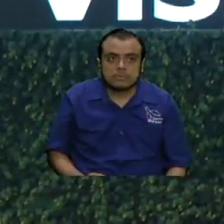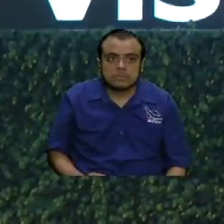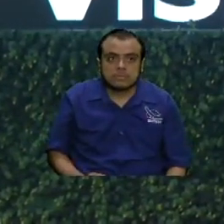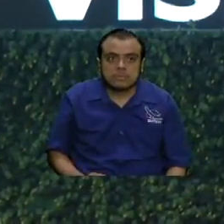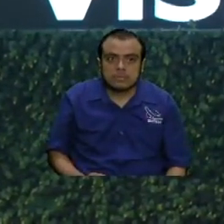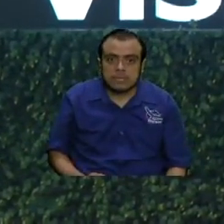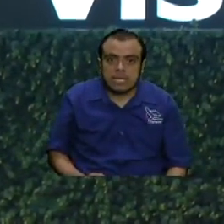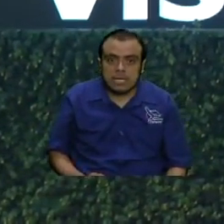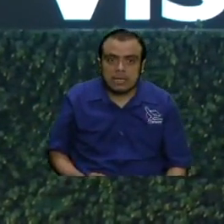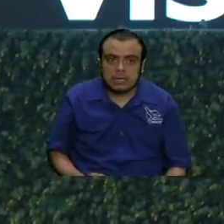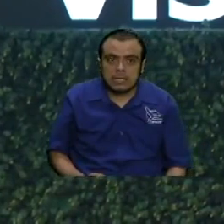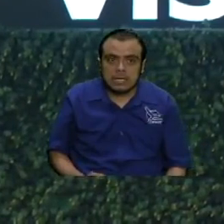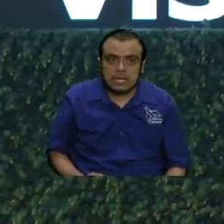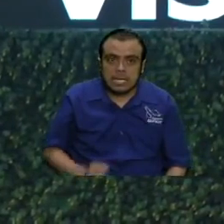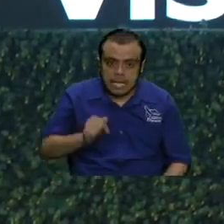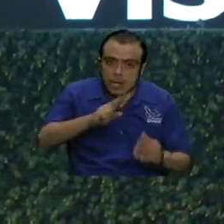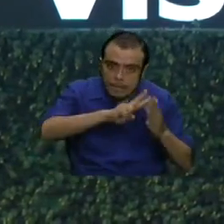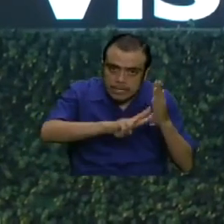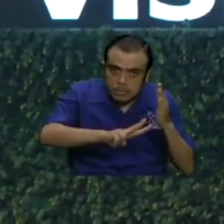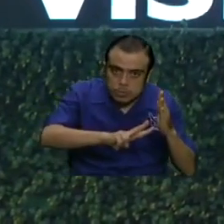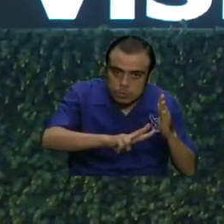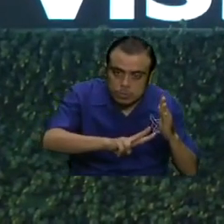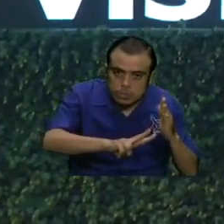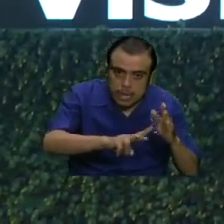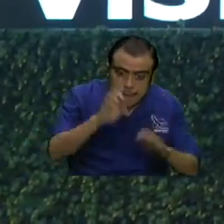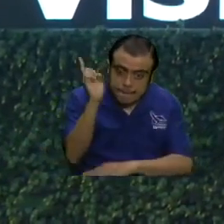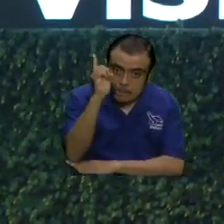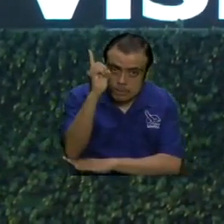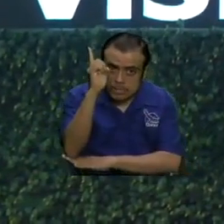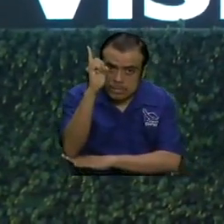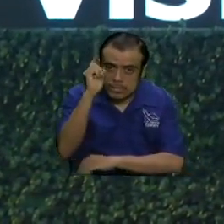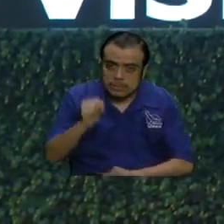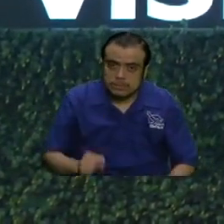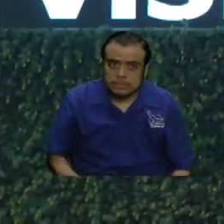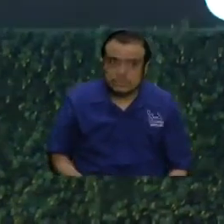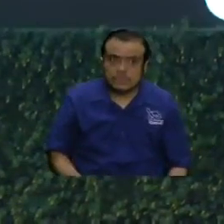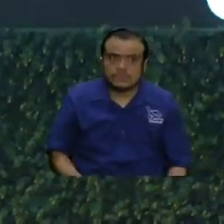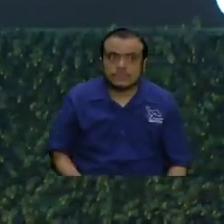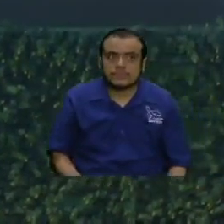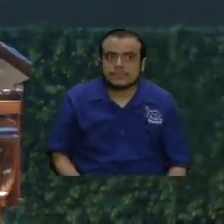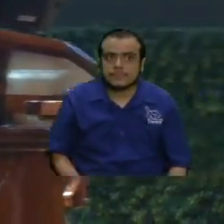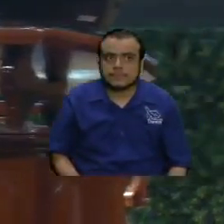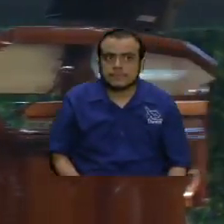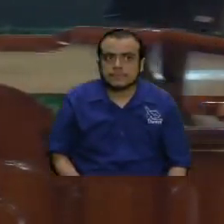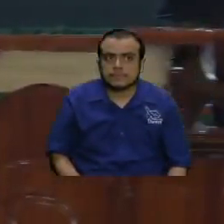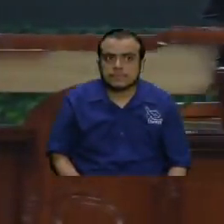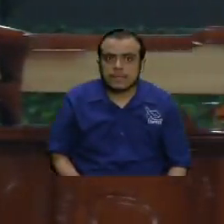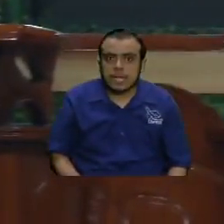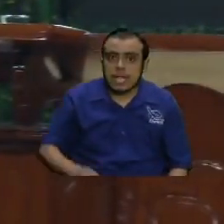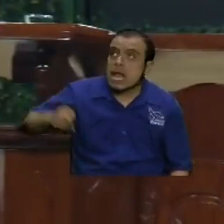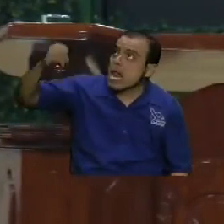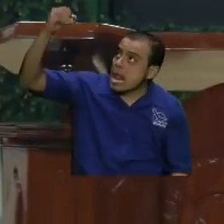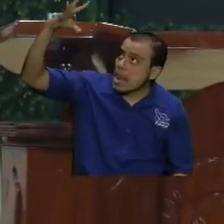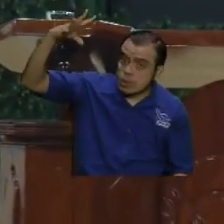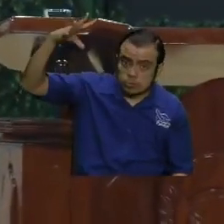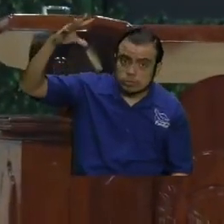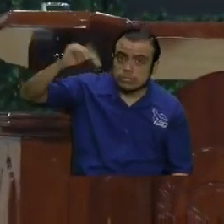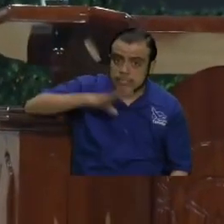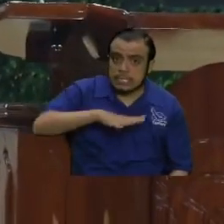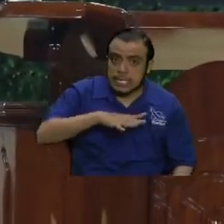hay tiempos este es un versículo muy importante miren pues miren miren miren la luz tiene su tiempo